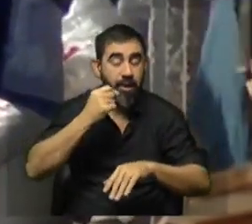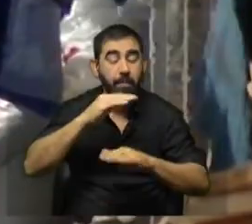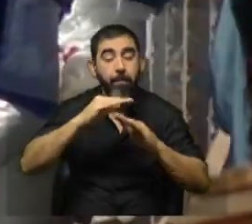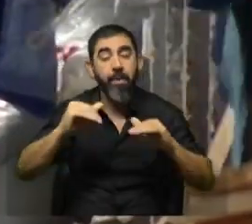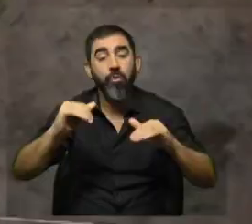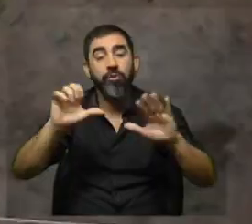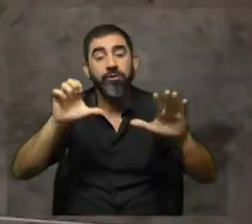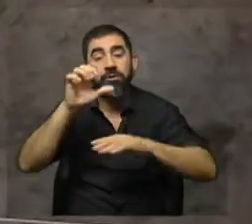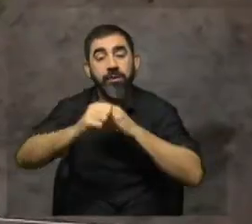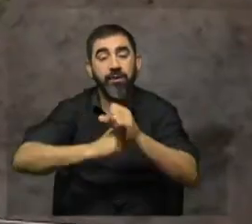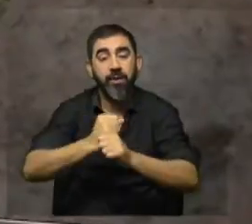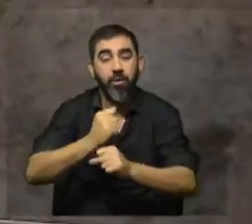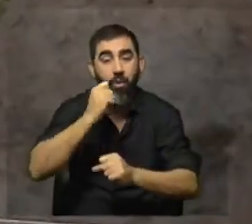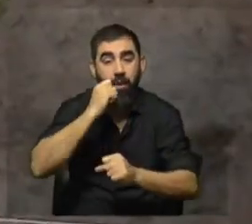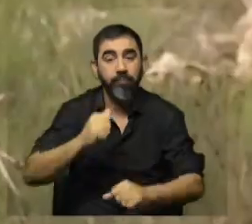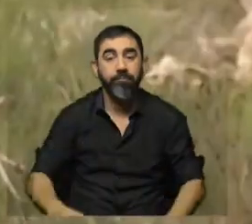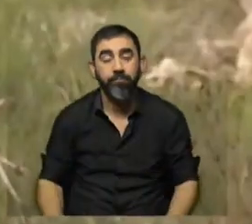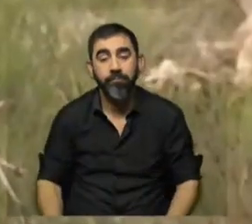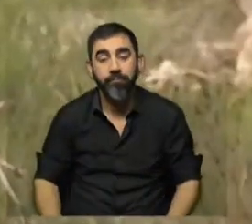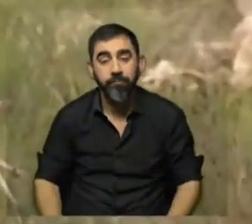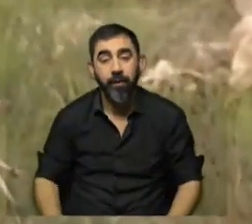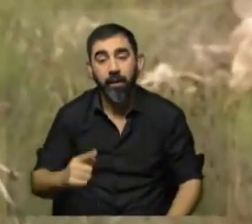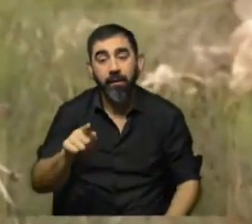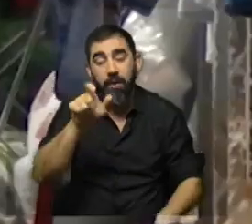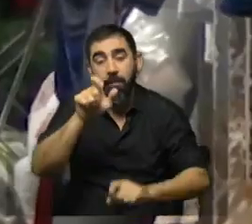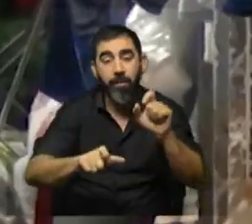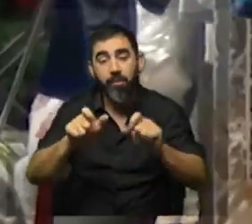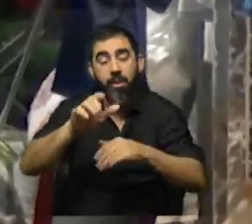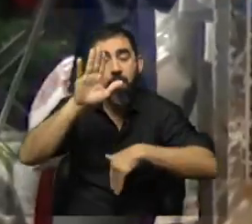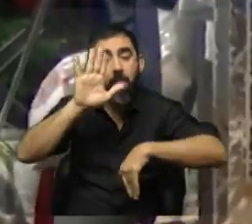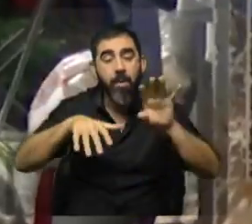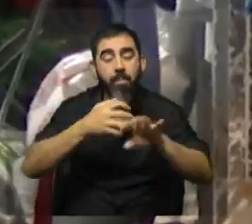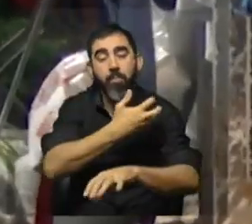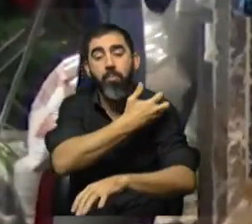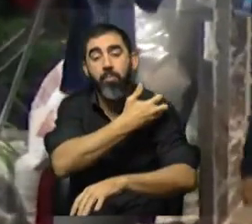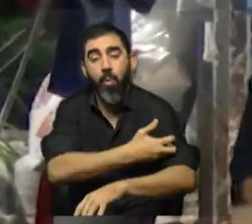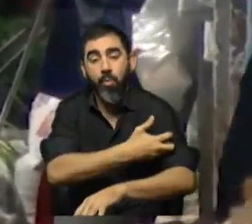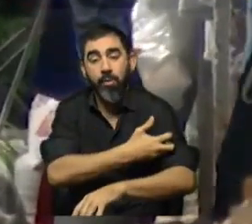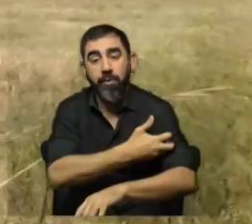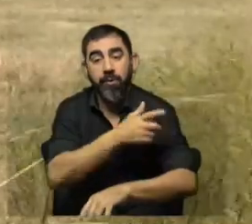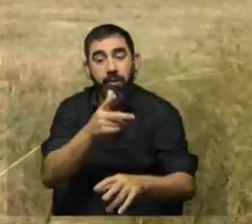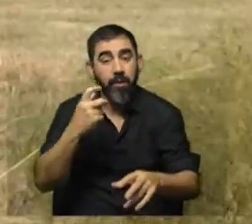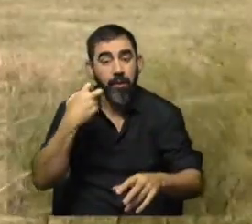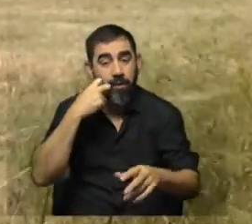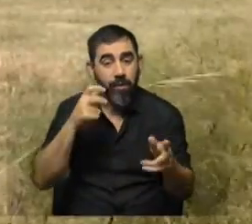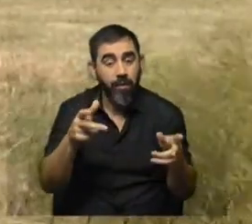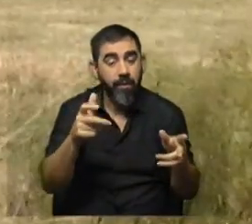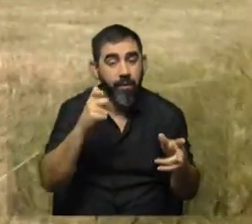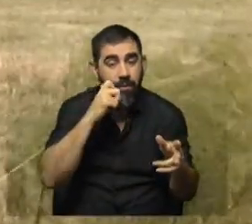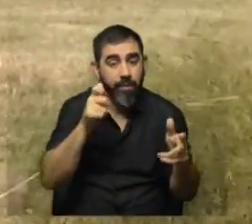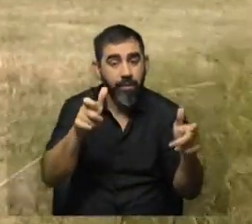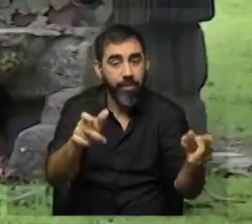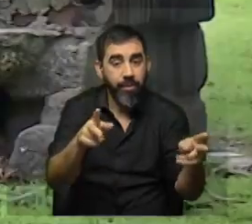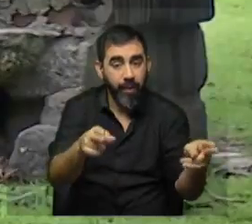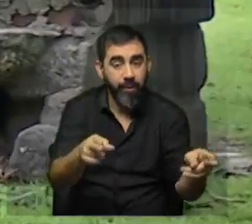seis años. Esa es la población con mayor incidencia de la pobreza, que en esa franja estaría llegando al